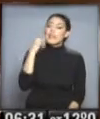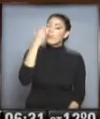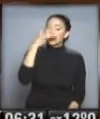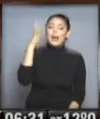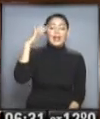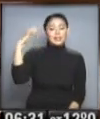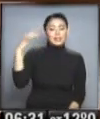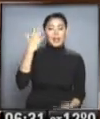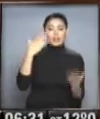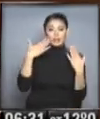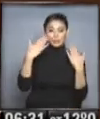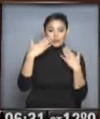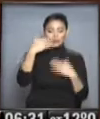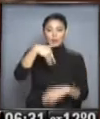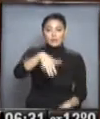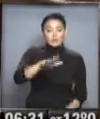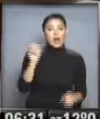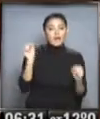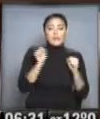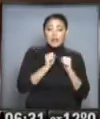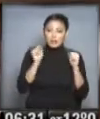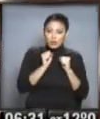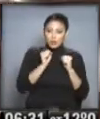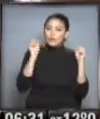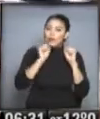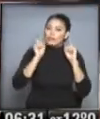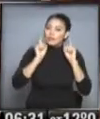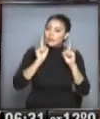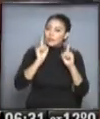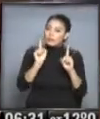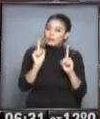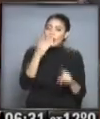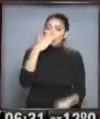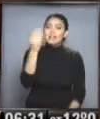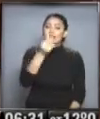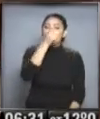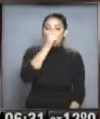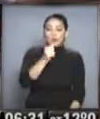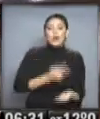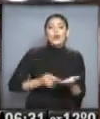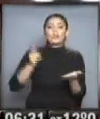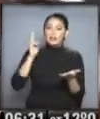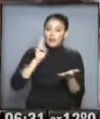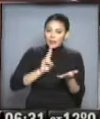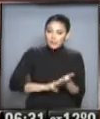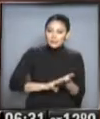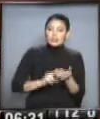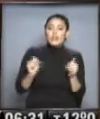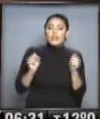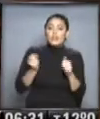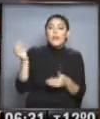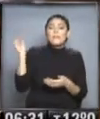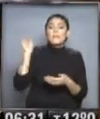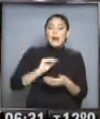estas temperaturas, porque lo que se viene es bastante frío, y el frío viene para quedarse, porque después del fin de semana nuevamente habrá un refuerzo de